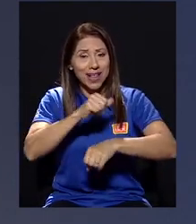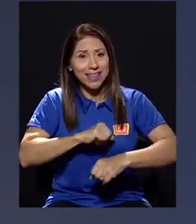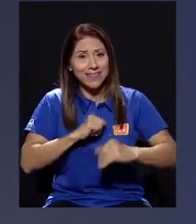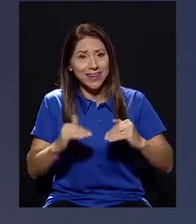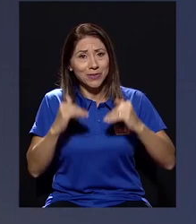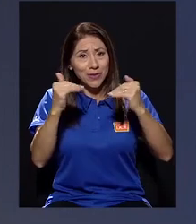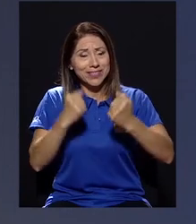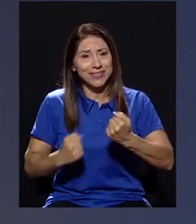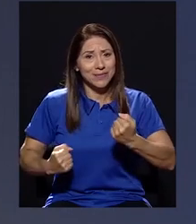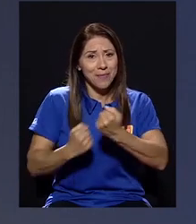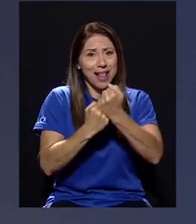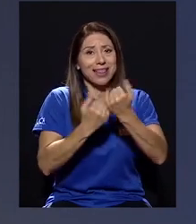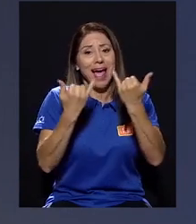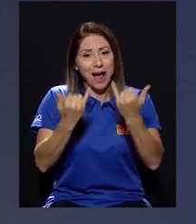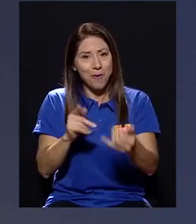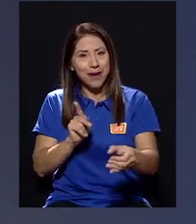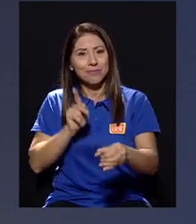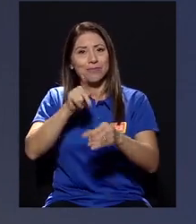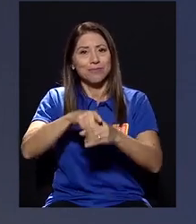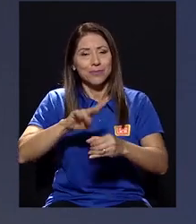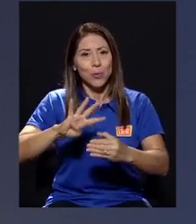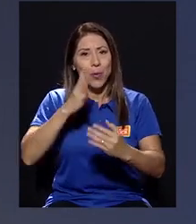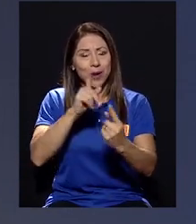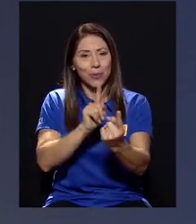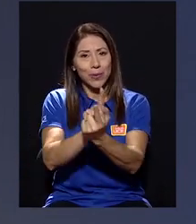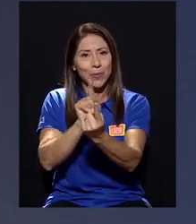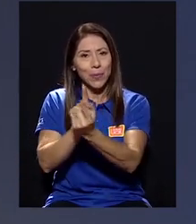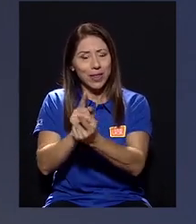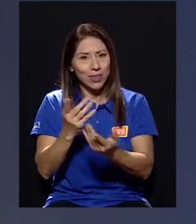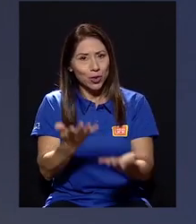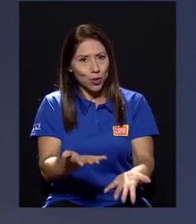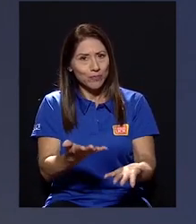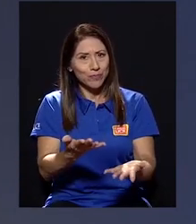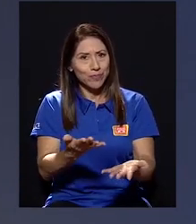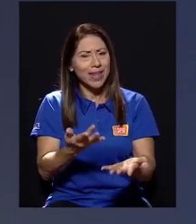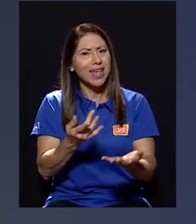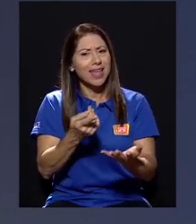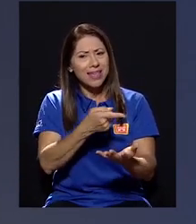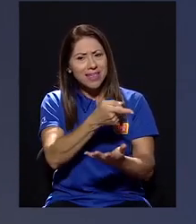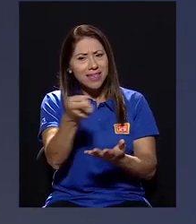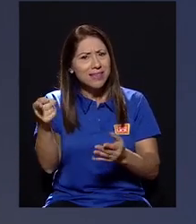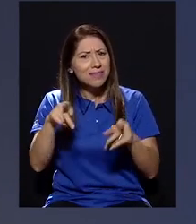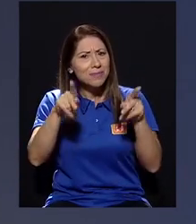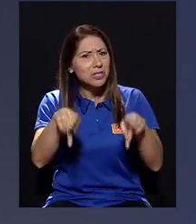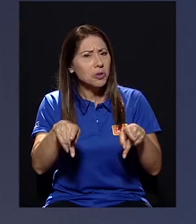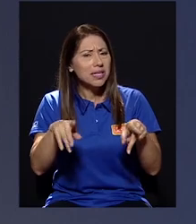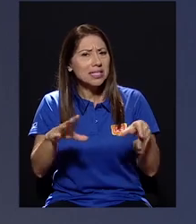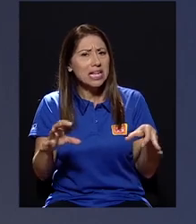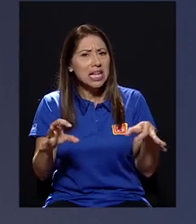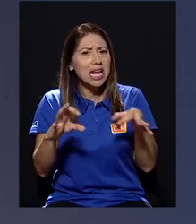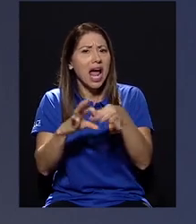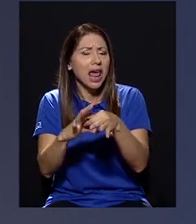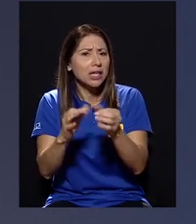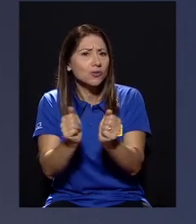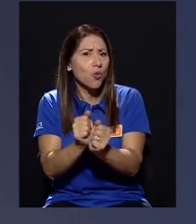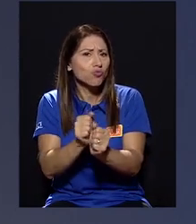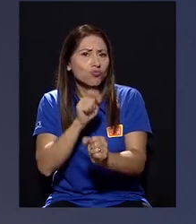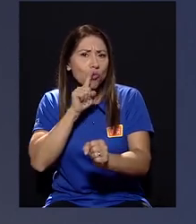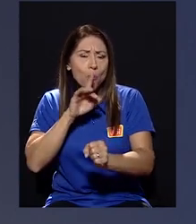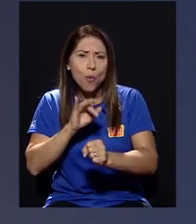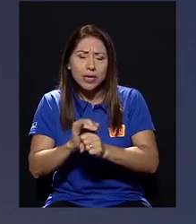respalda, están en este cuarto encuentro y están ligados a sus diferentes